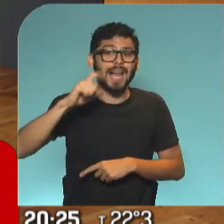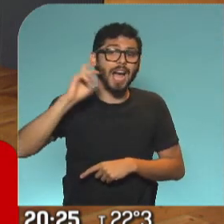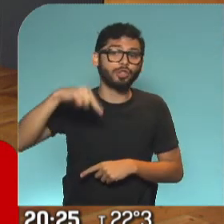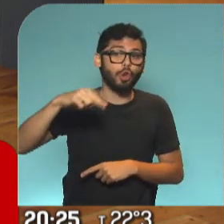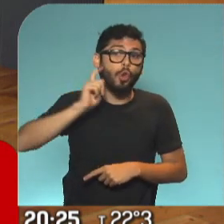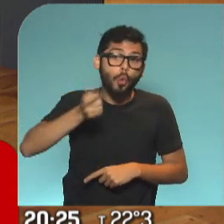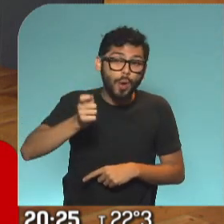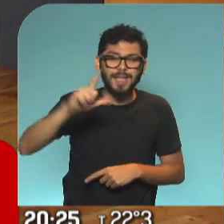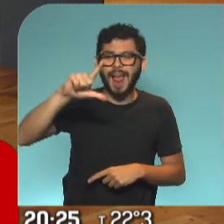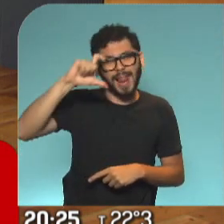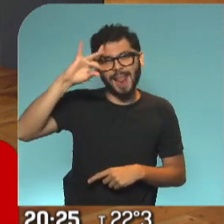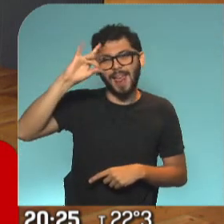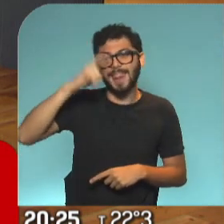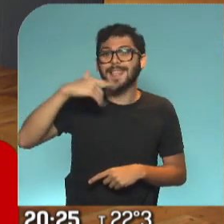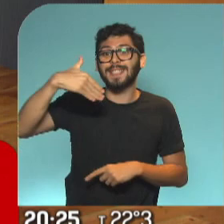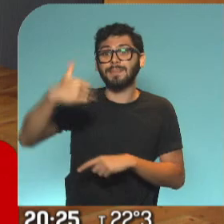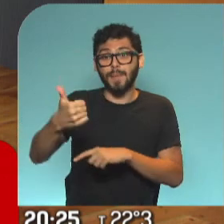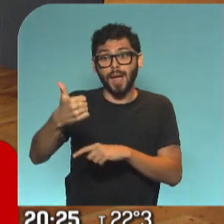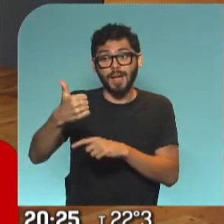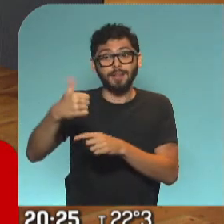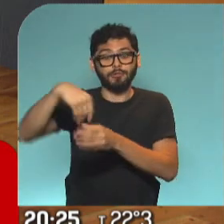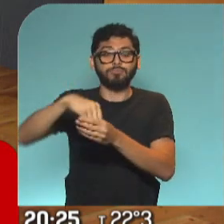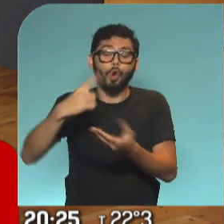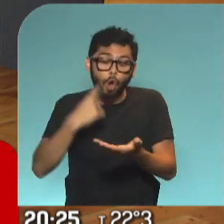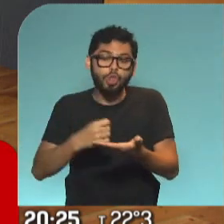Ángela Ledesma, una de las juezas de la Cámara Federal de Casación Penal. Gracias, gracias, Néstor.